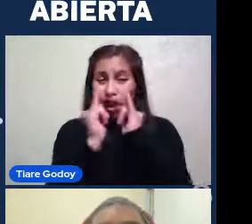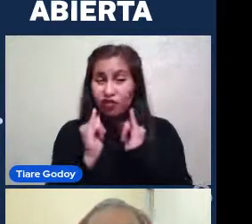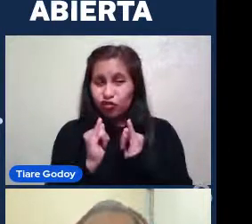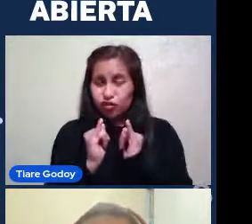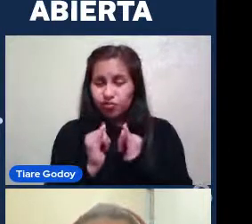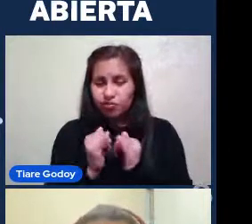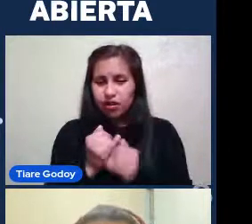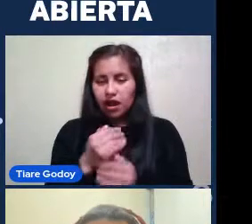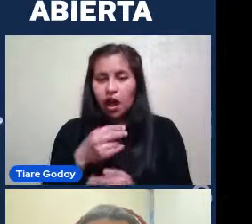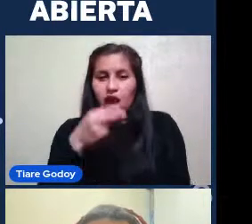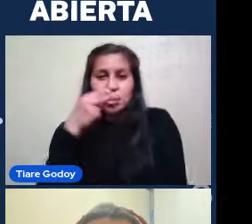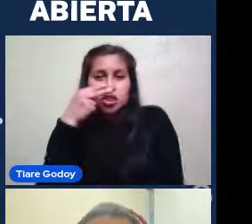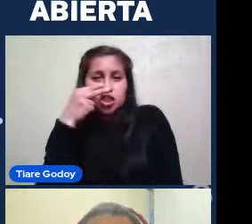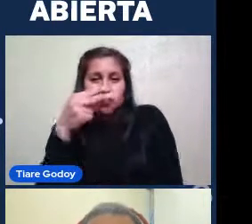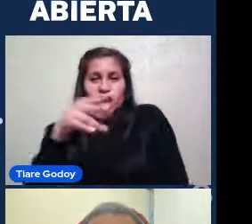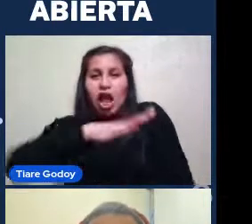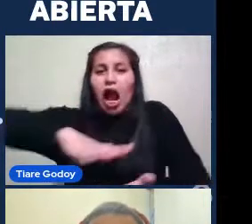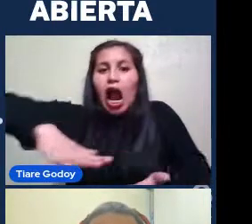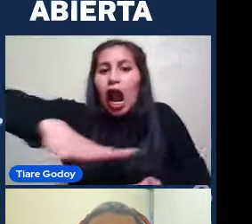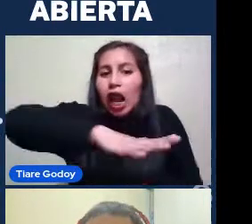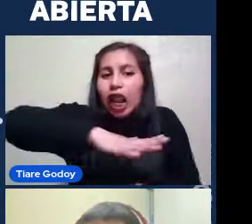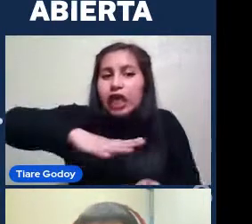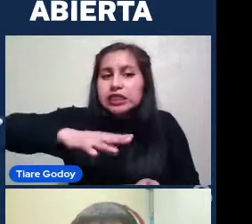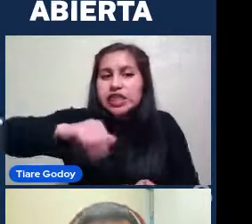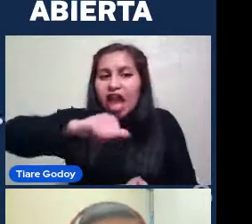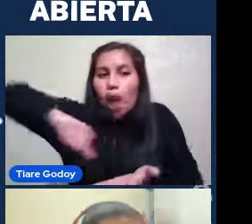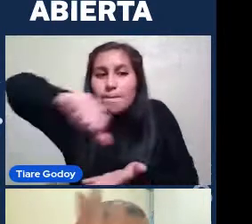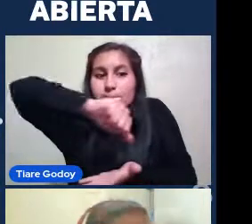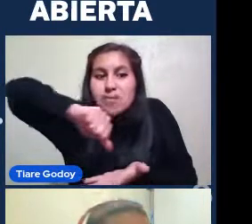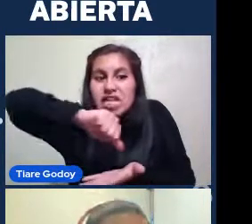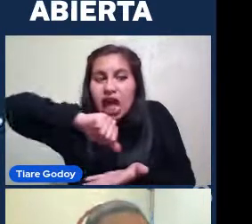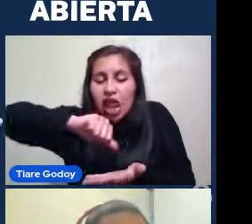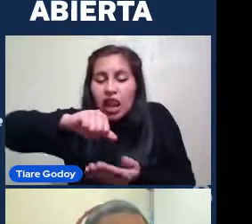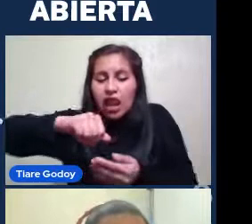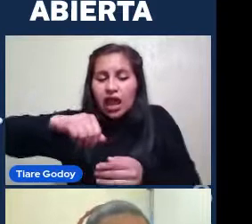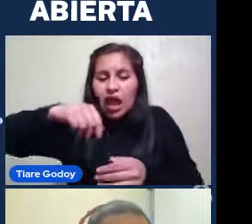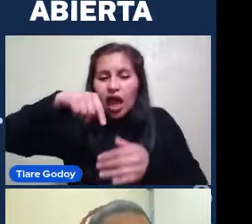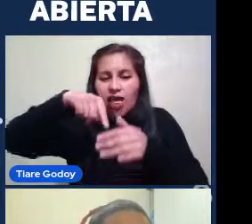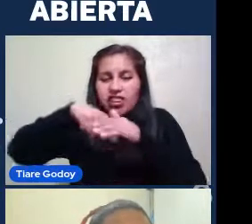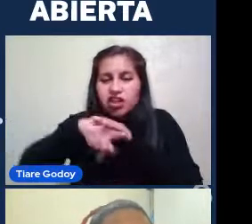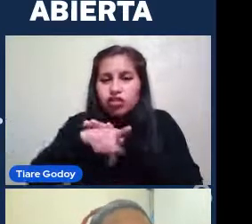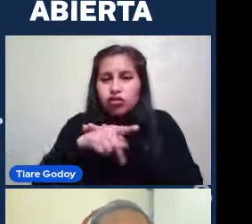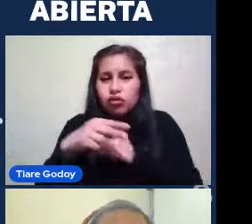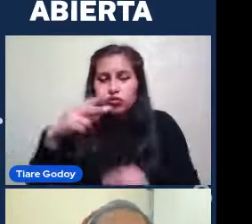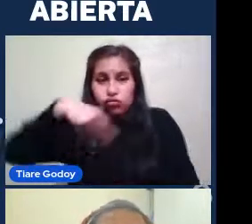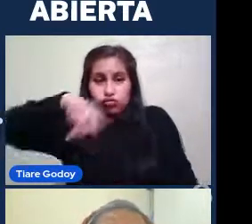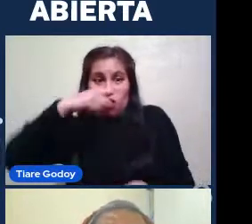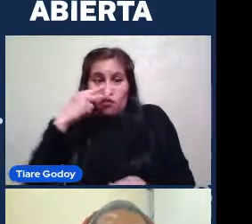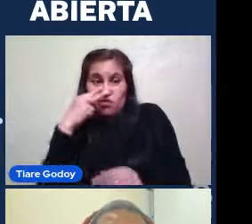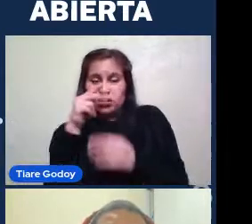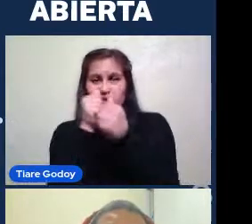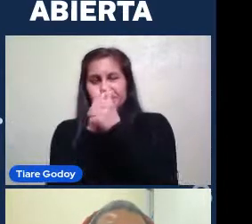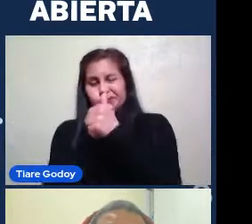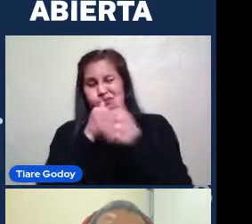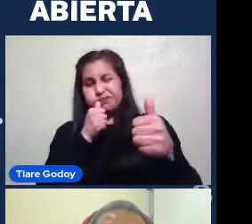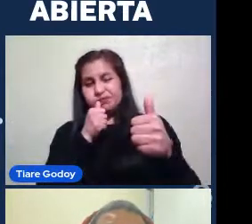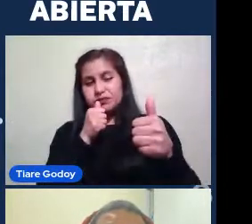Galaxia Espiral En el exterior De nuestra galaxia Lo vemos muy lejos Podemos